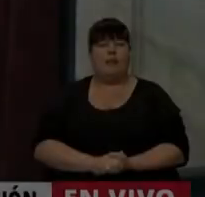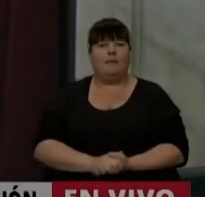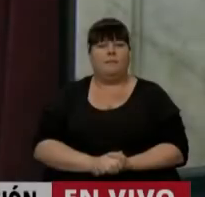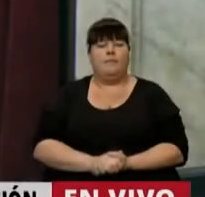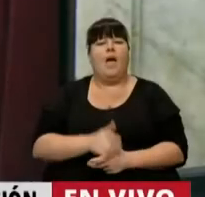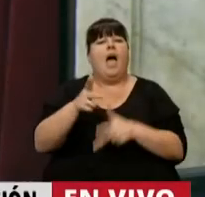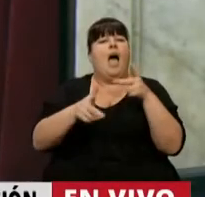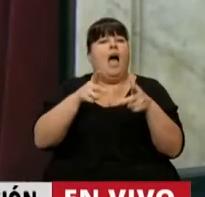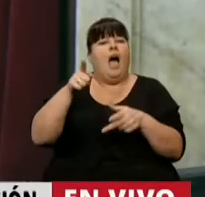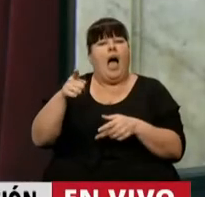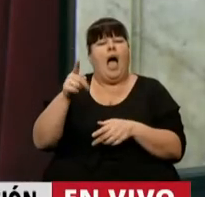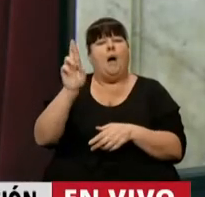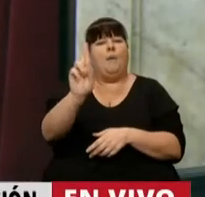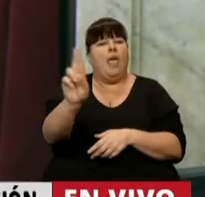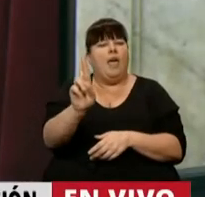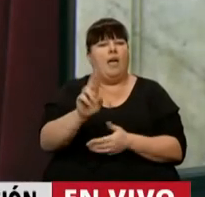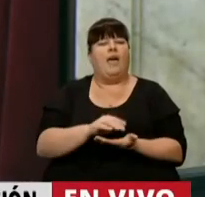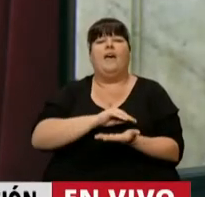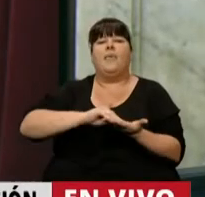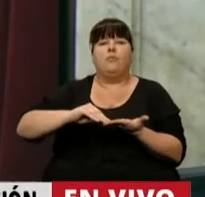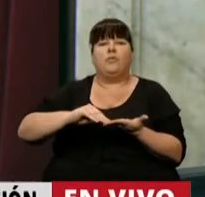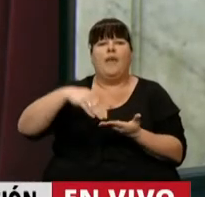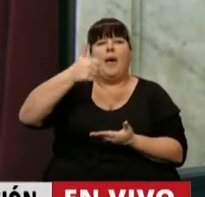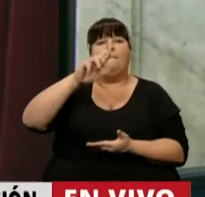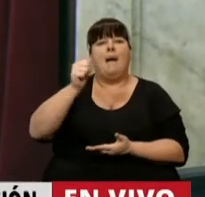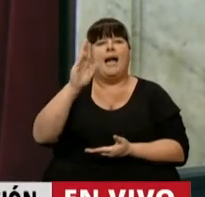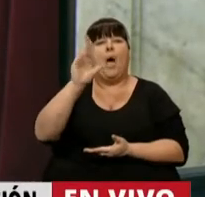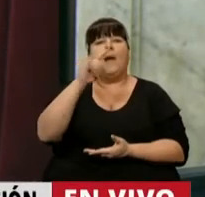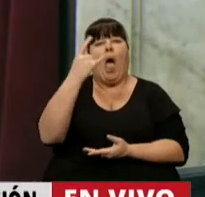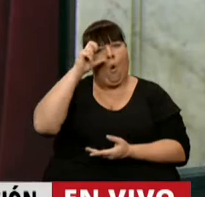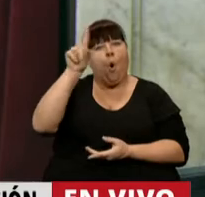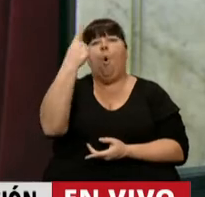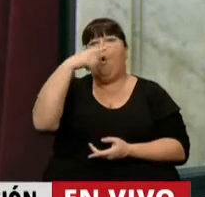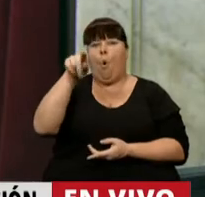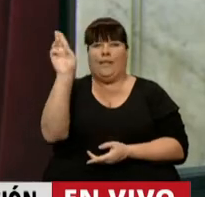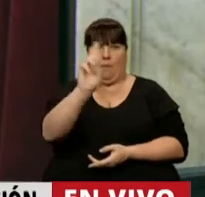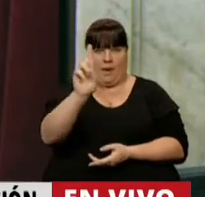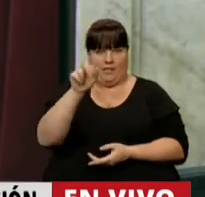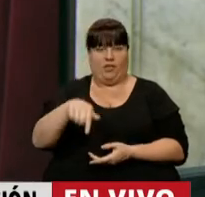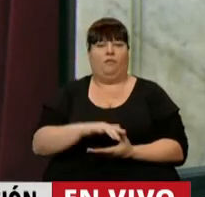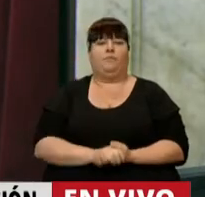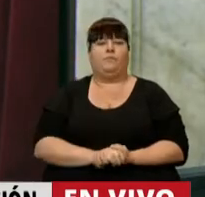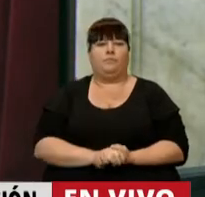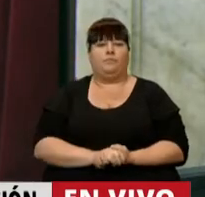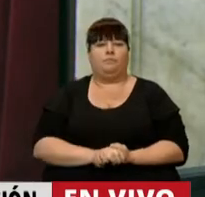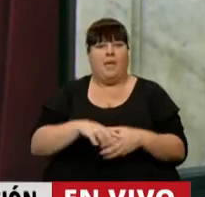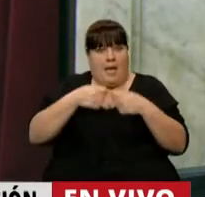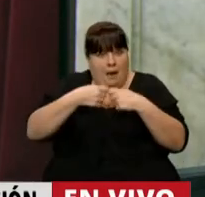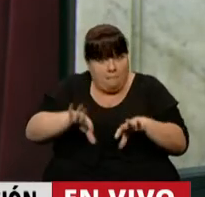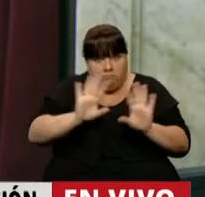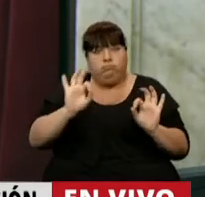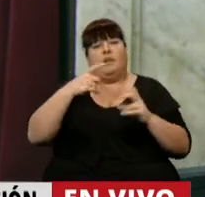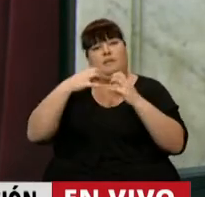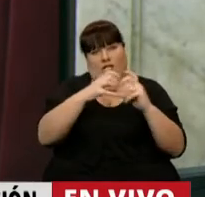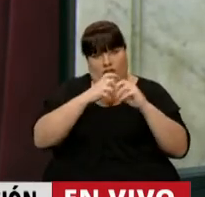Tiene la palabra para una cuestión de privilegio la diputada Mara Brauer, última cuestión de privilegio en tratamiento. Así empezamos